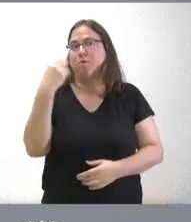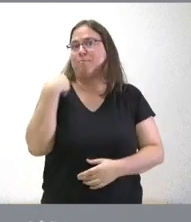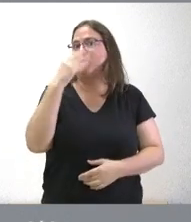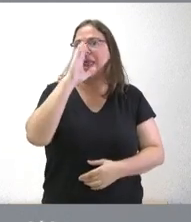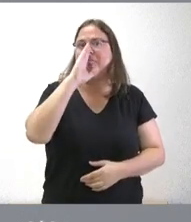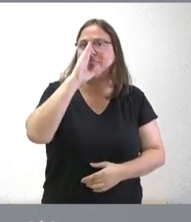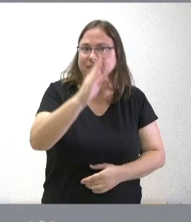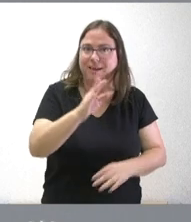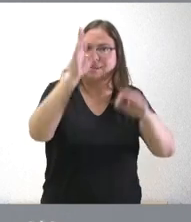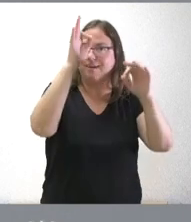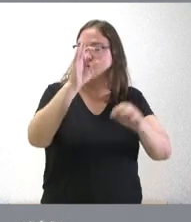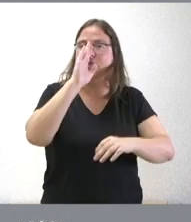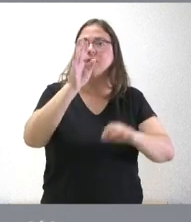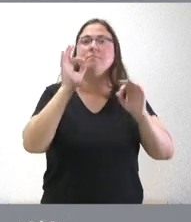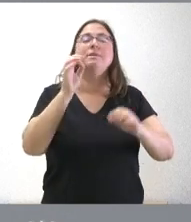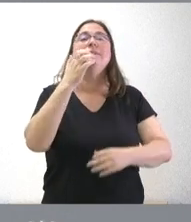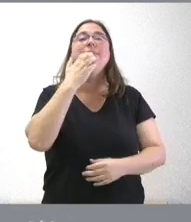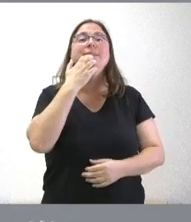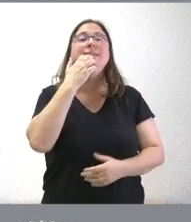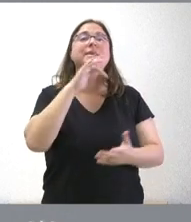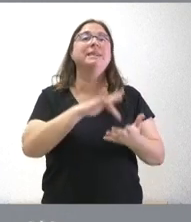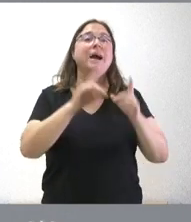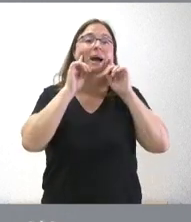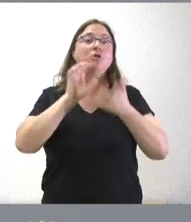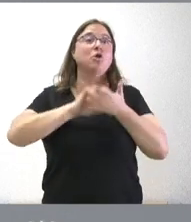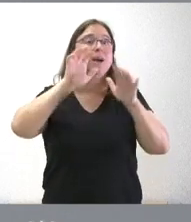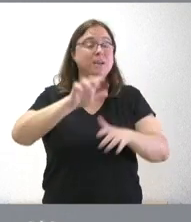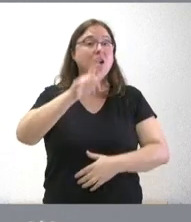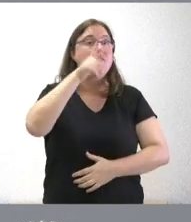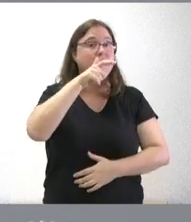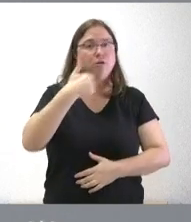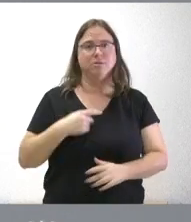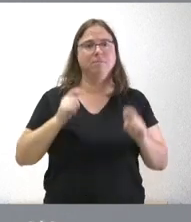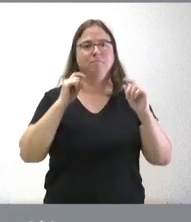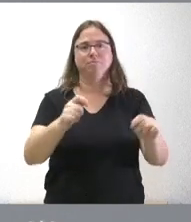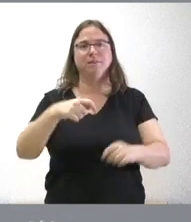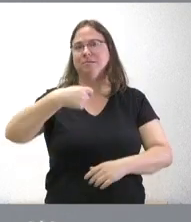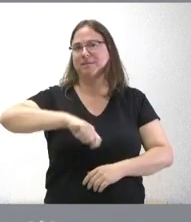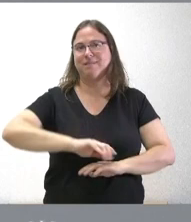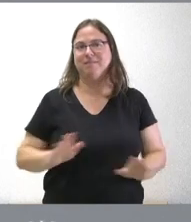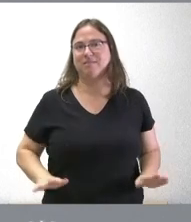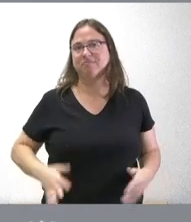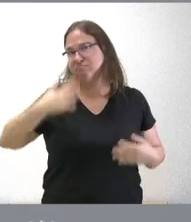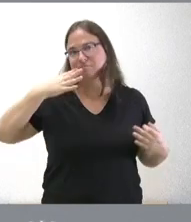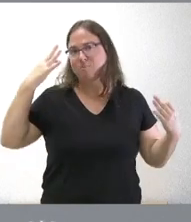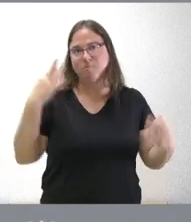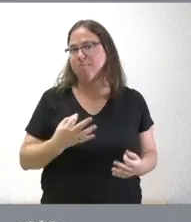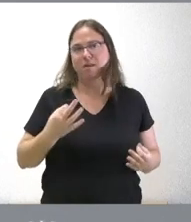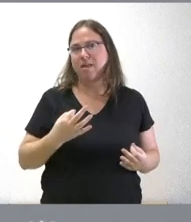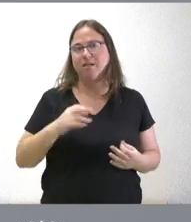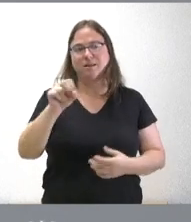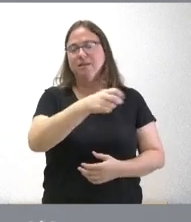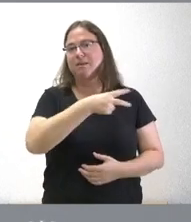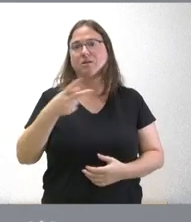directa y respondiendo de una forma más directa si hubiera sido por Castilla y León Feijó sería ya presidente esta es una verdad el resultado electoral que hemos tenido